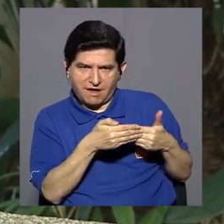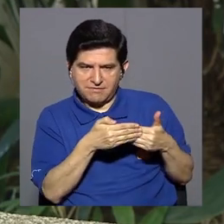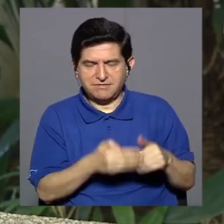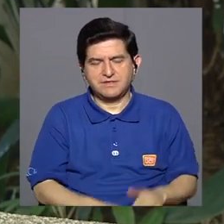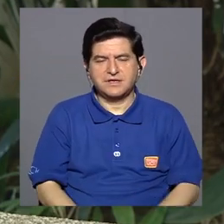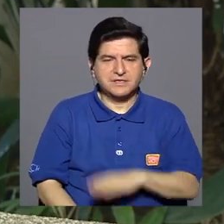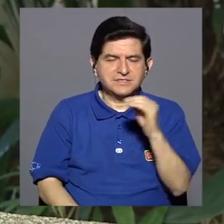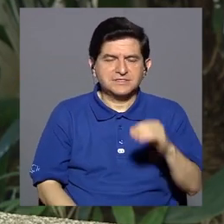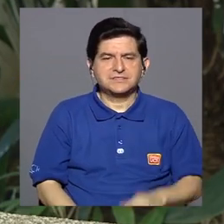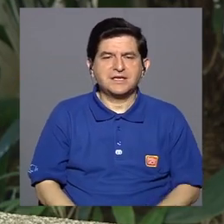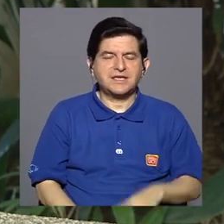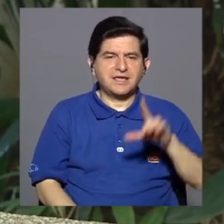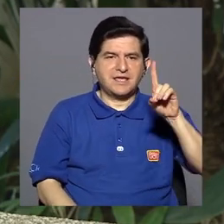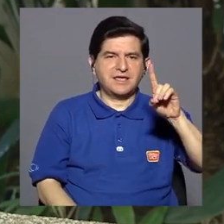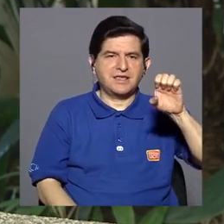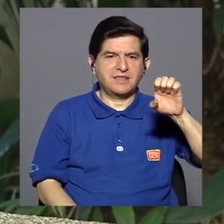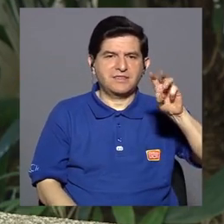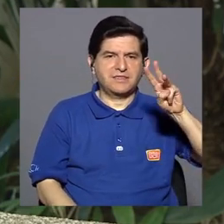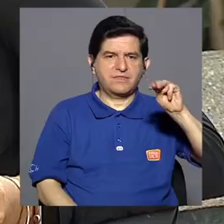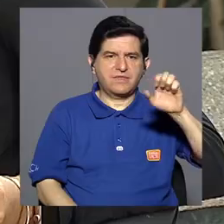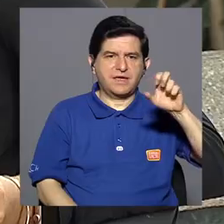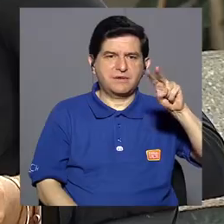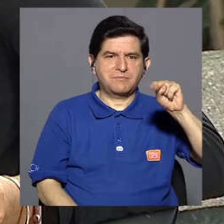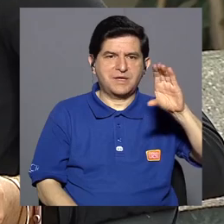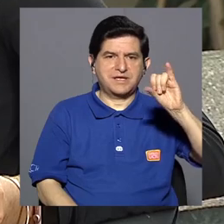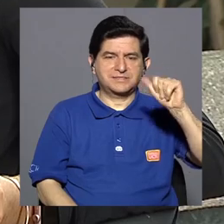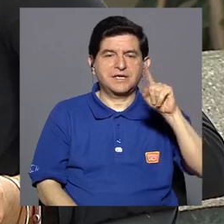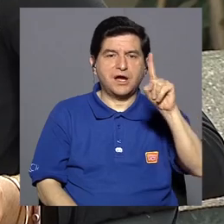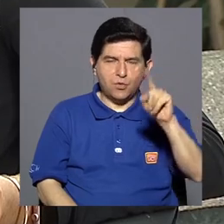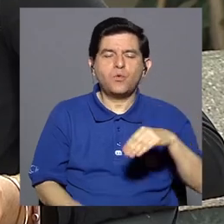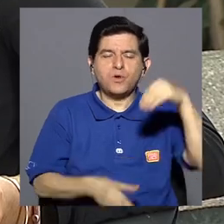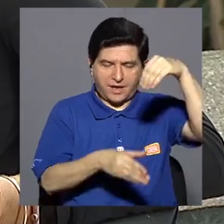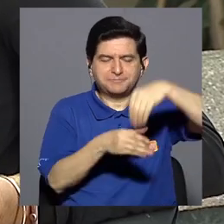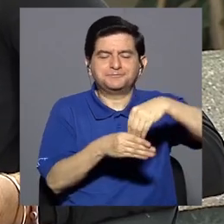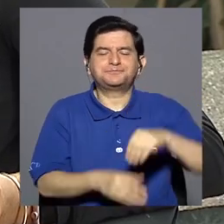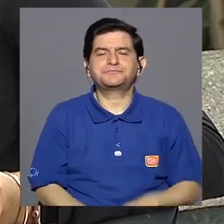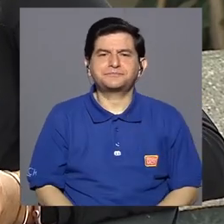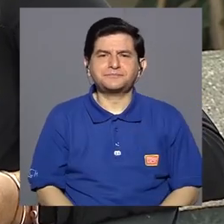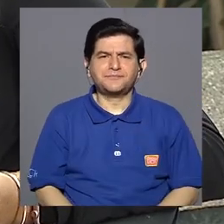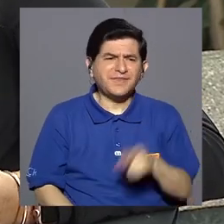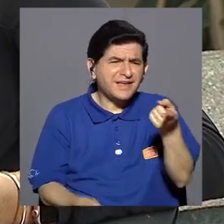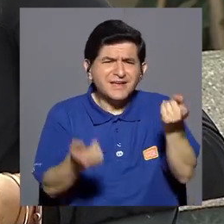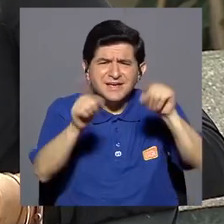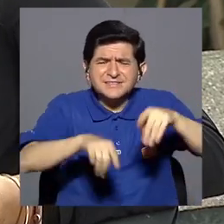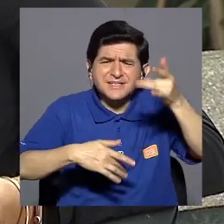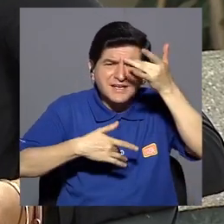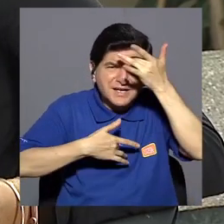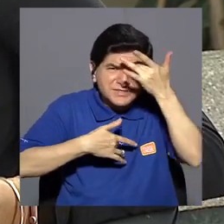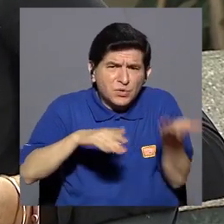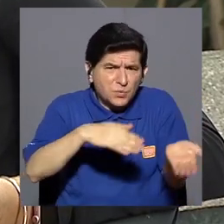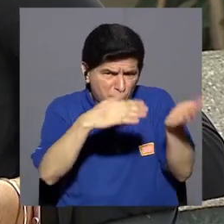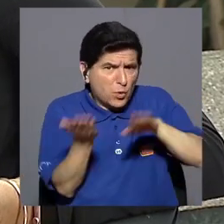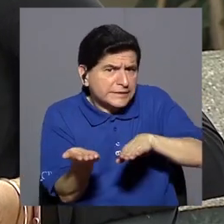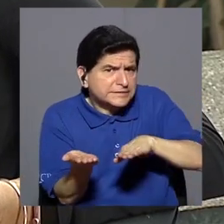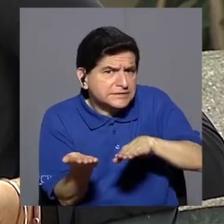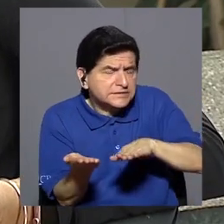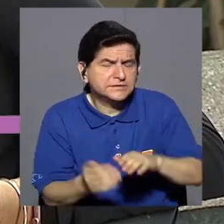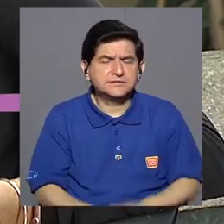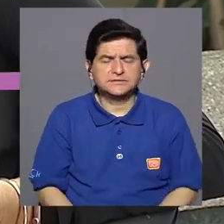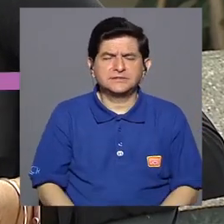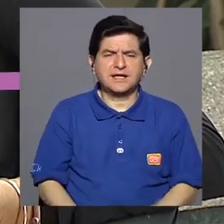años. Y por supuesto que la demencia es una de ellas en este contexto. ¿La demencia es una enfermedad mortal?